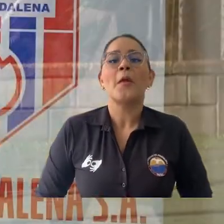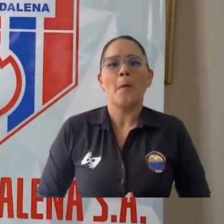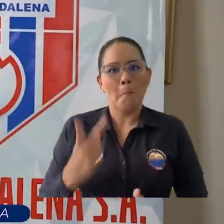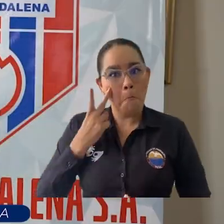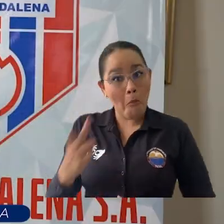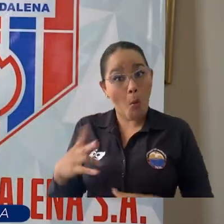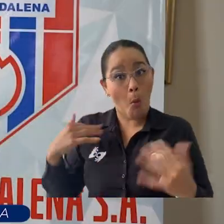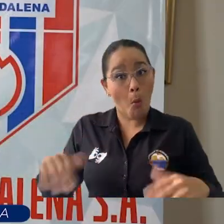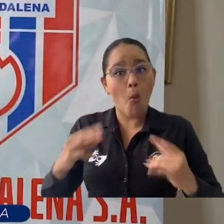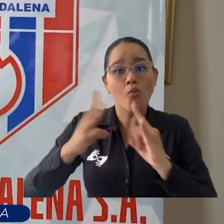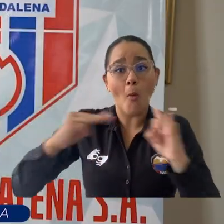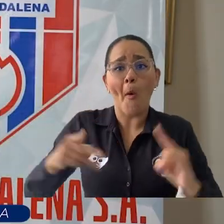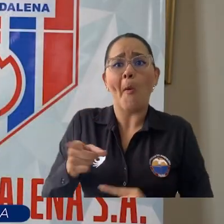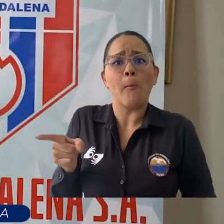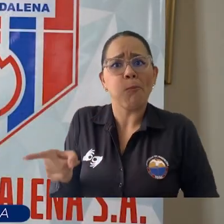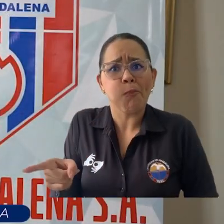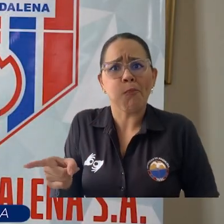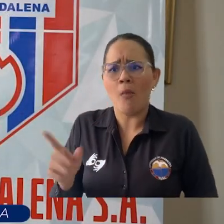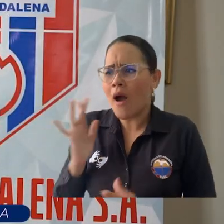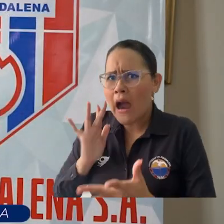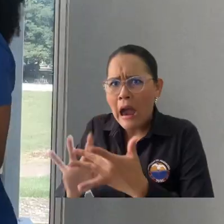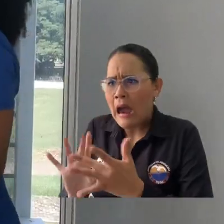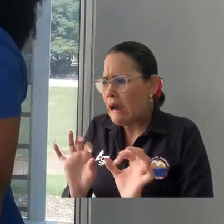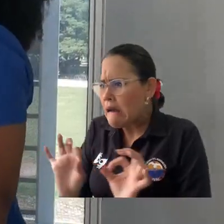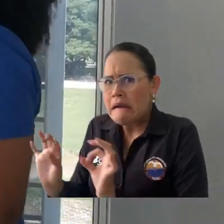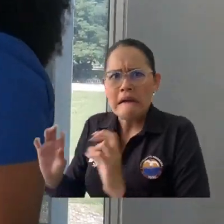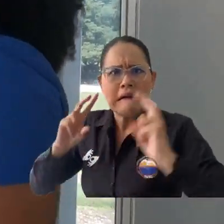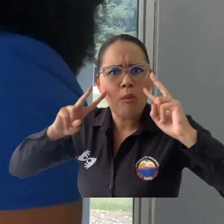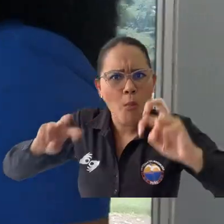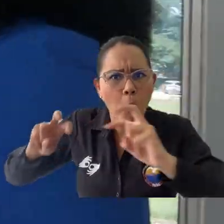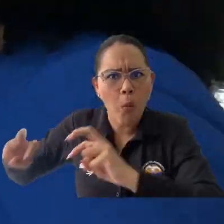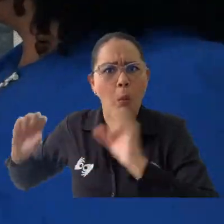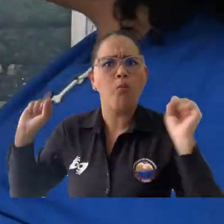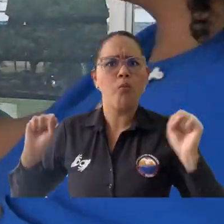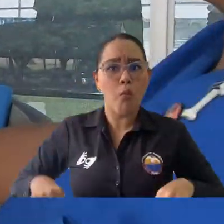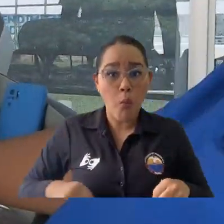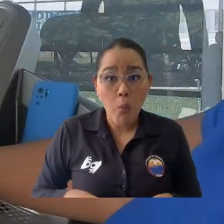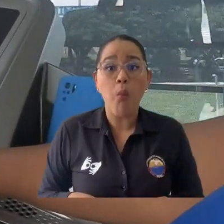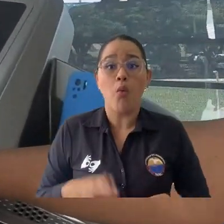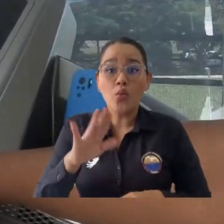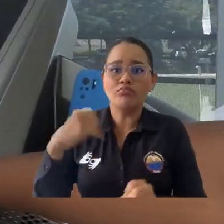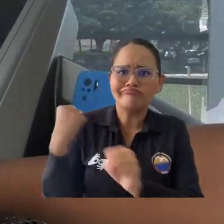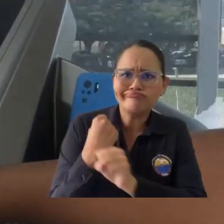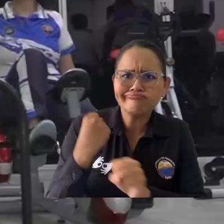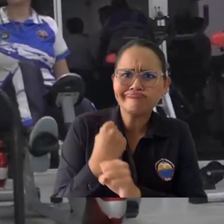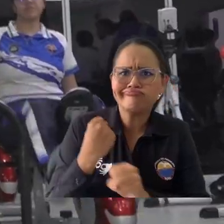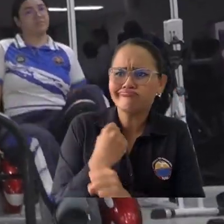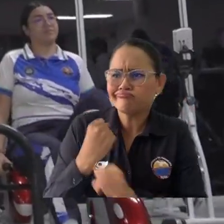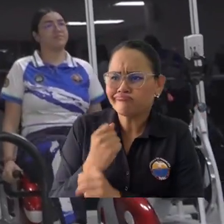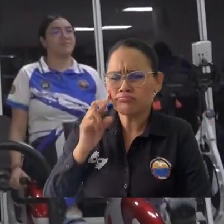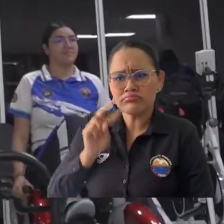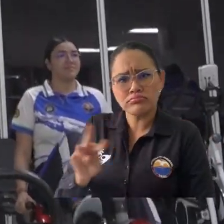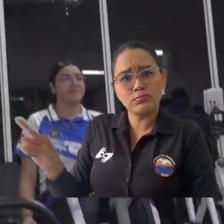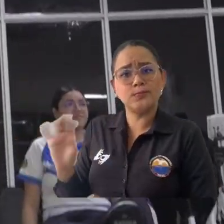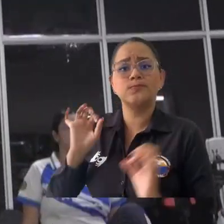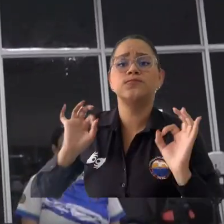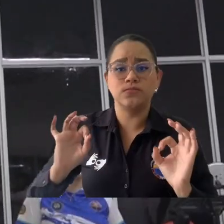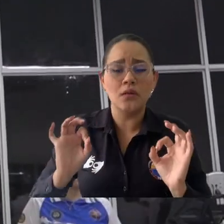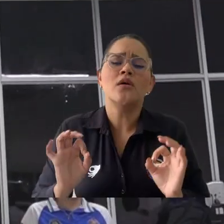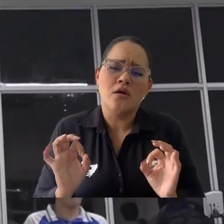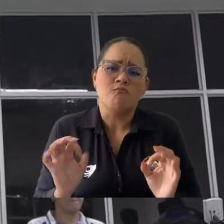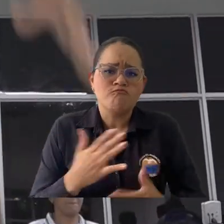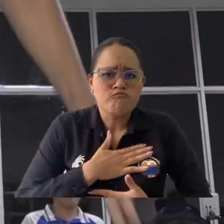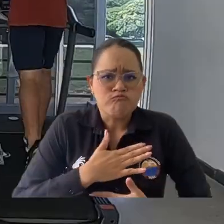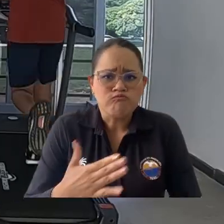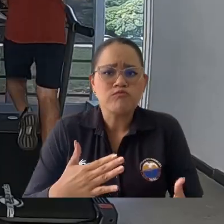Estamos viendo que la Universidad tiene unos equipos excelentes, tiene unos trabajos académicos extraordinarios que ostensiblemente le